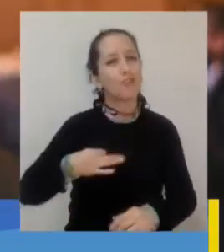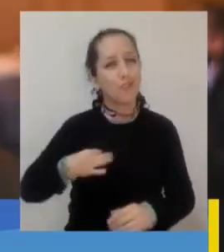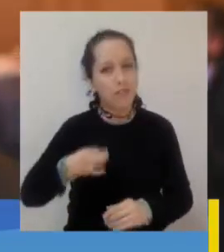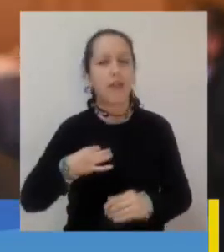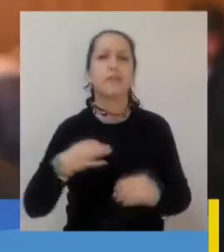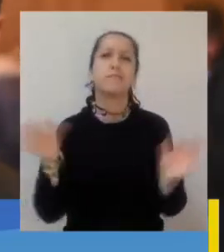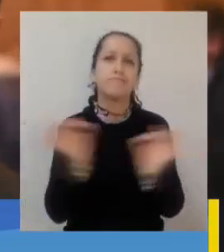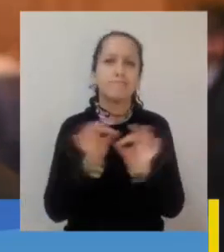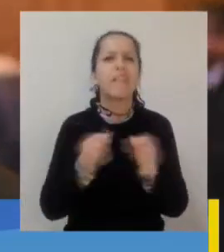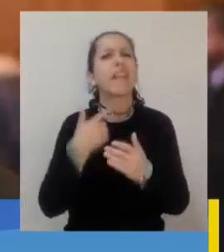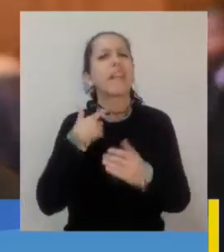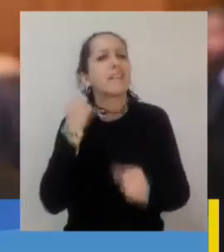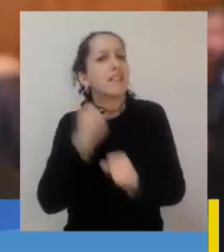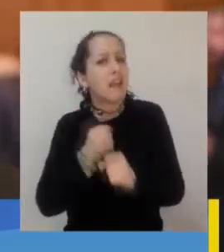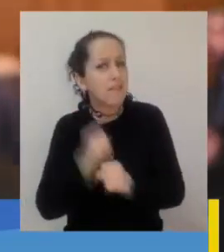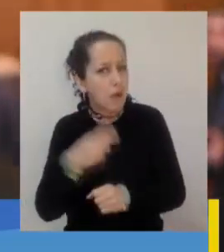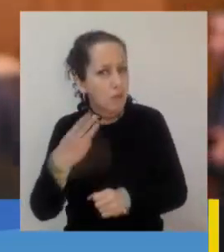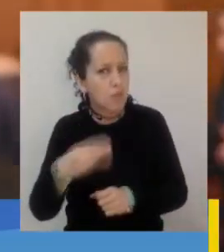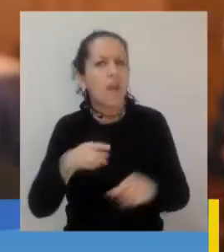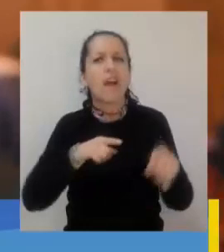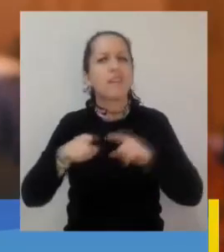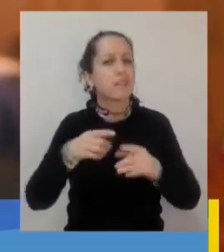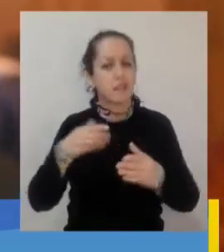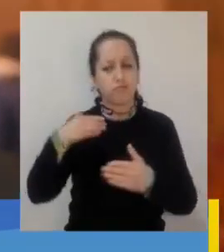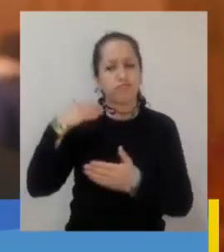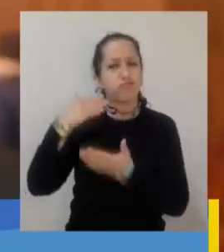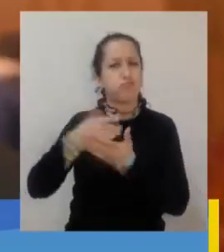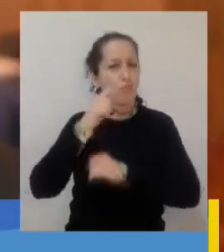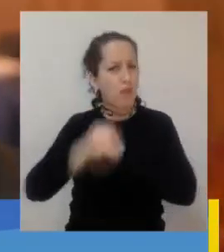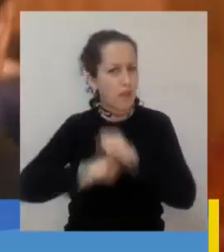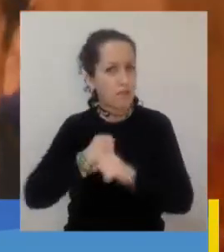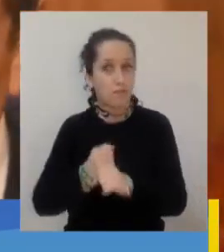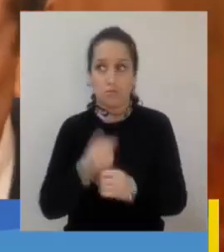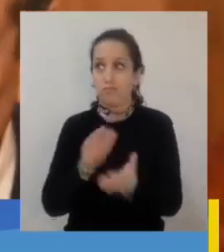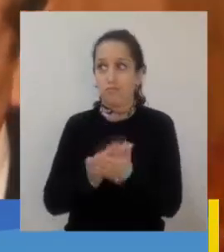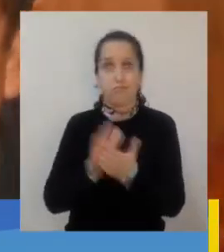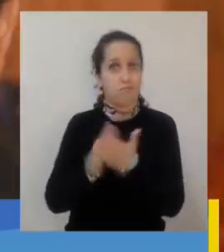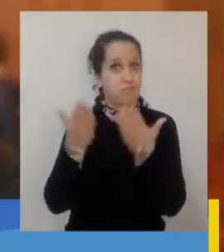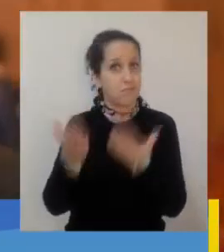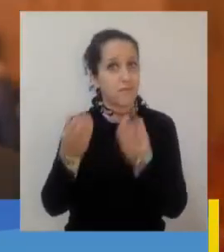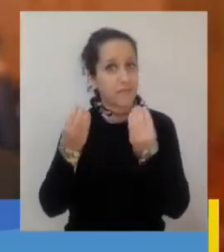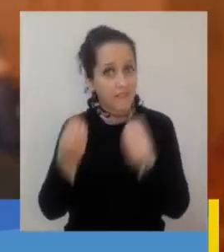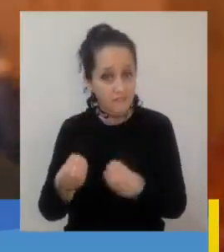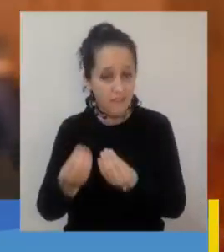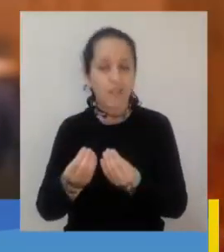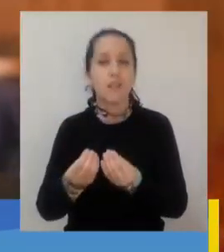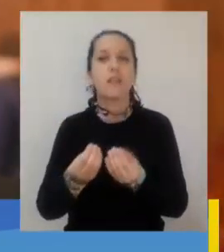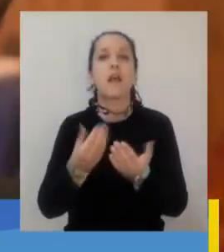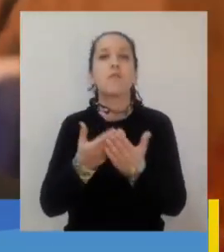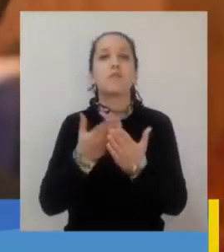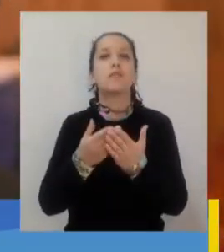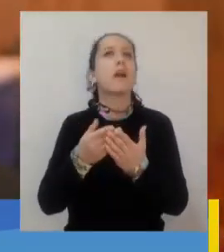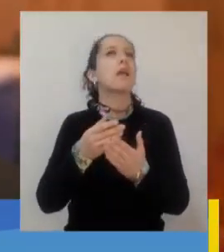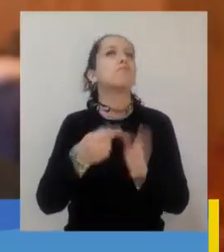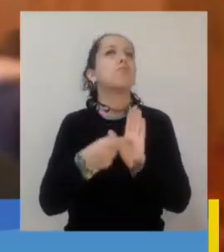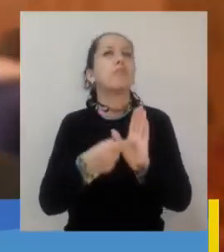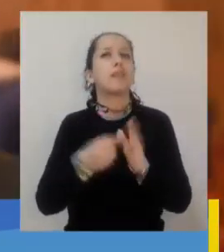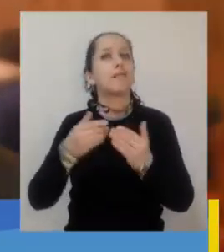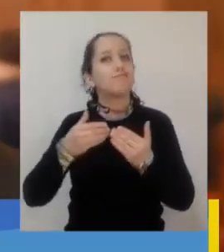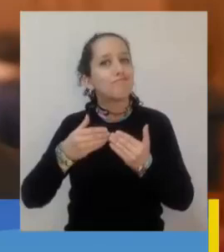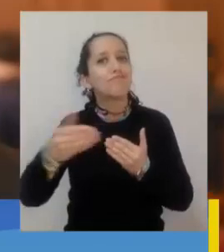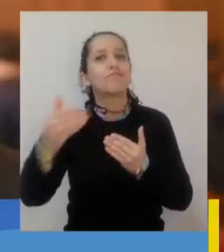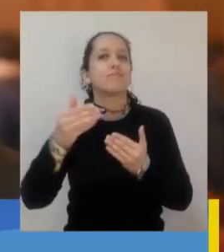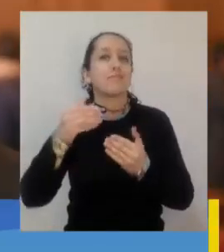de la gestión que se ha realizado durante un periodo. Además, celebro mucho que se haya aprovechado para proyectar compromisos para